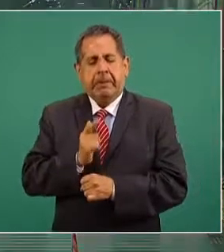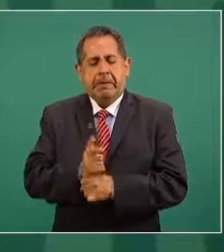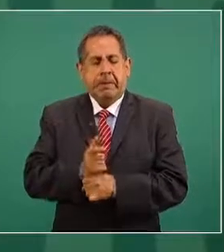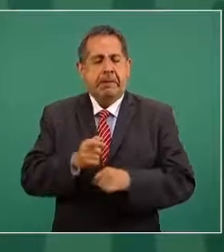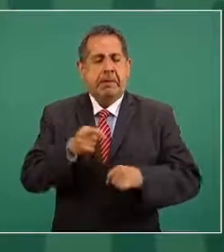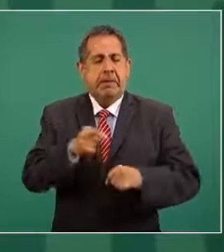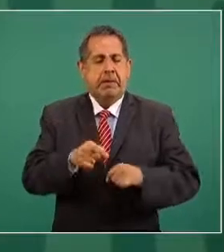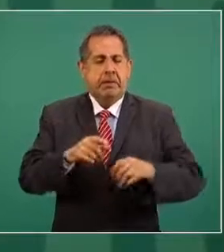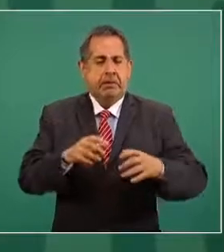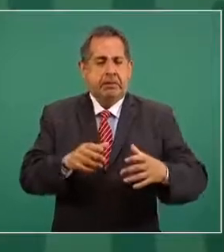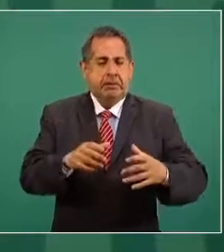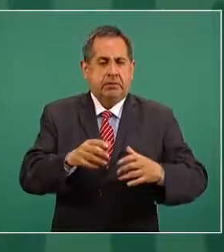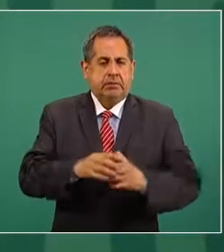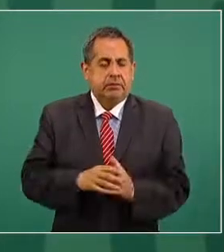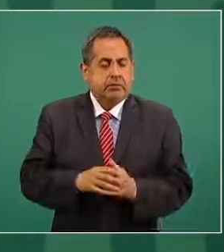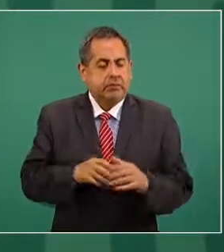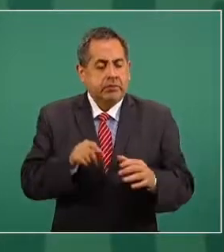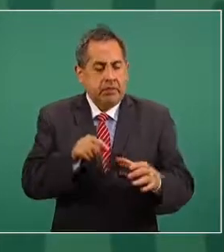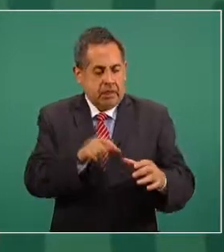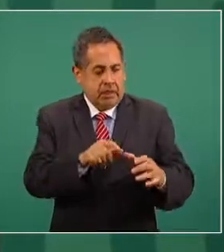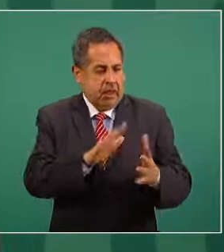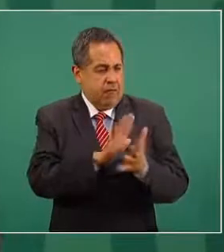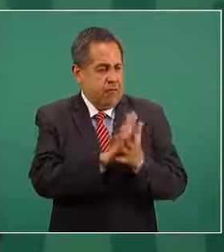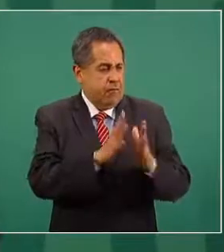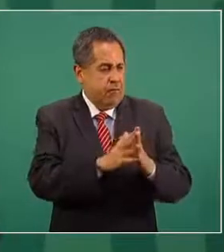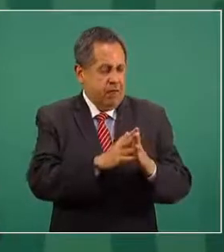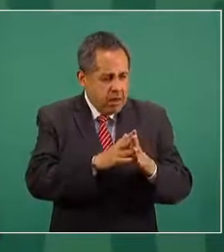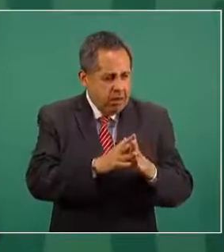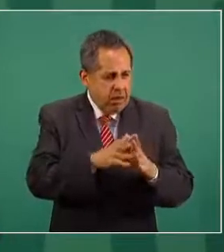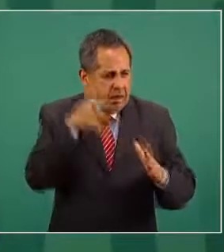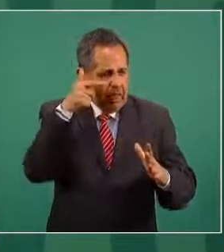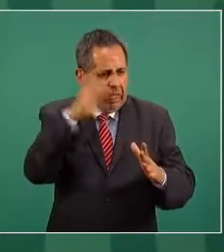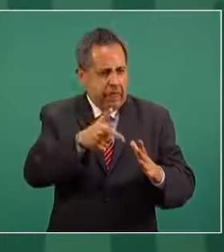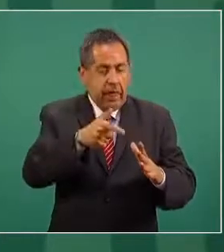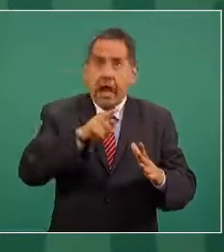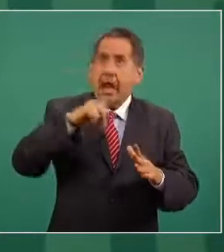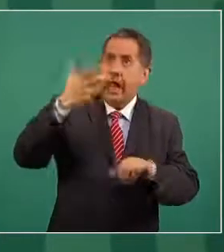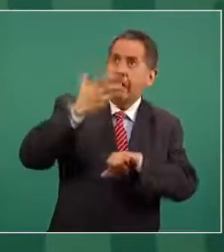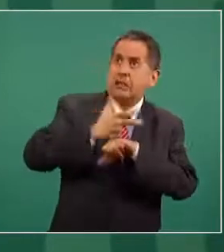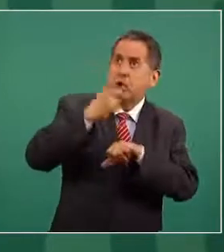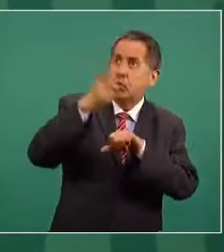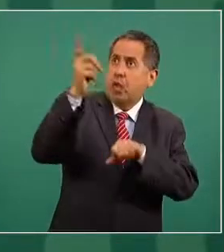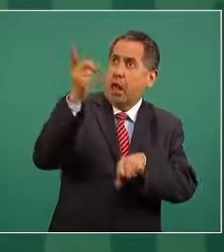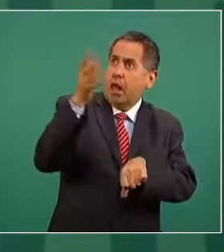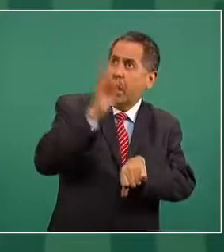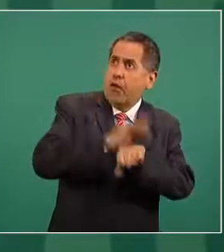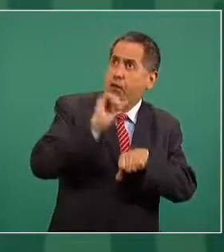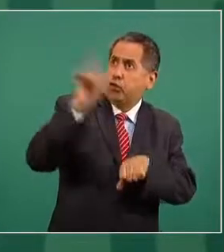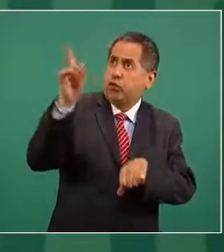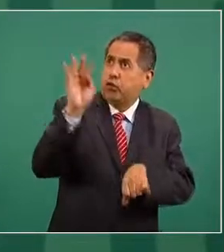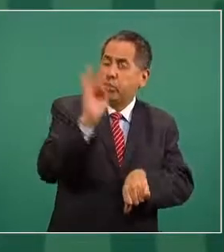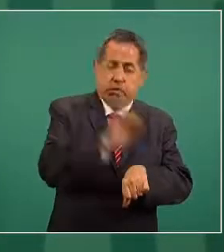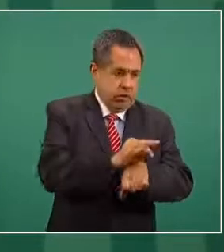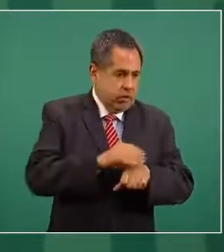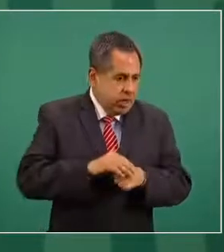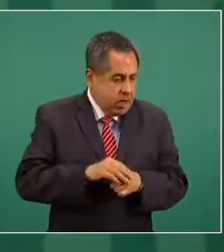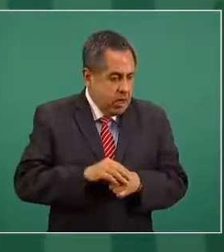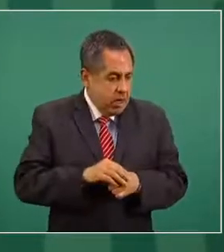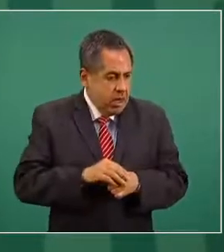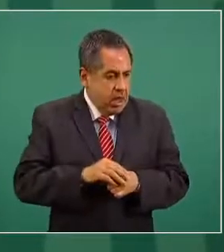con algún tipo de protección en Estados Unidos de algún funcionario y nosotros no le dijéramos nada a Estados Unidos, detuviéramos